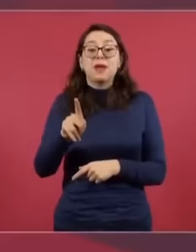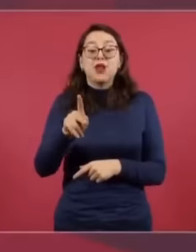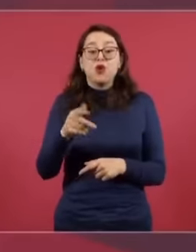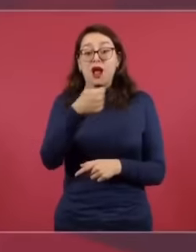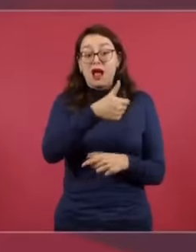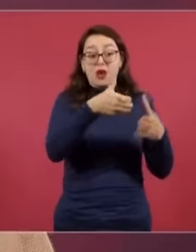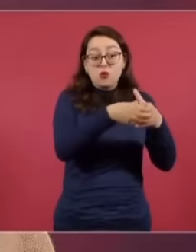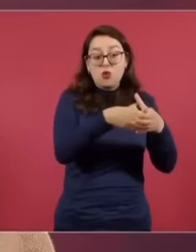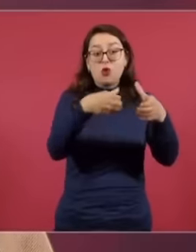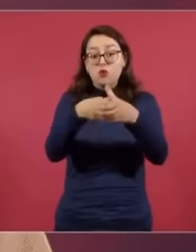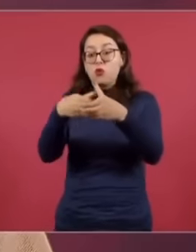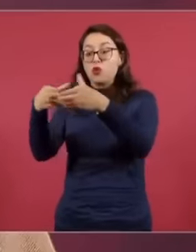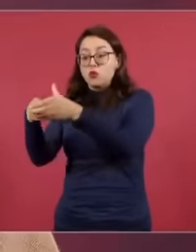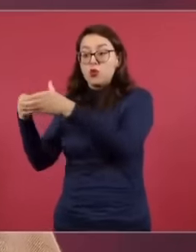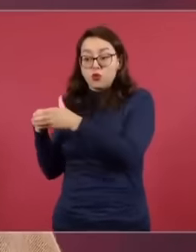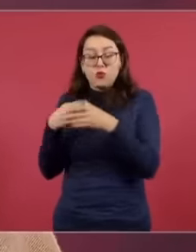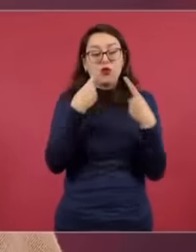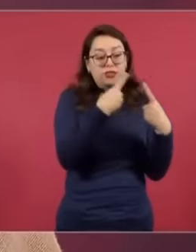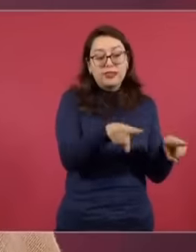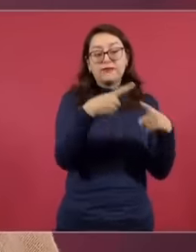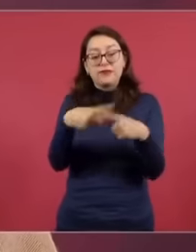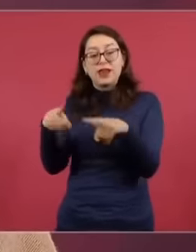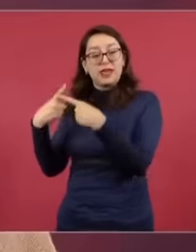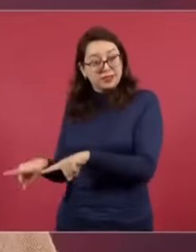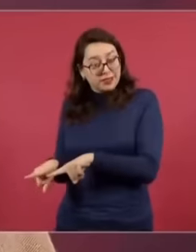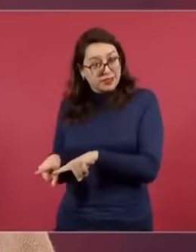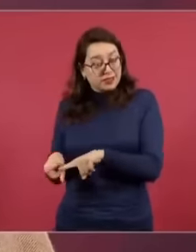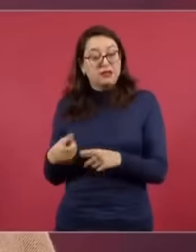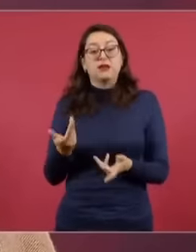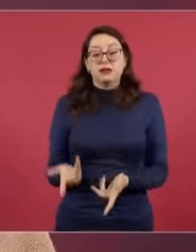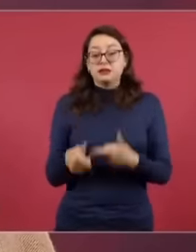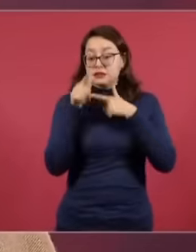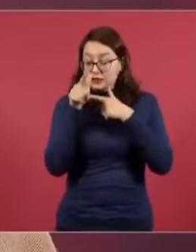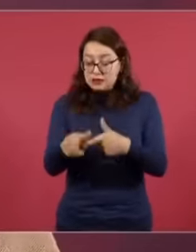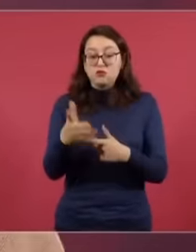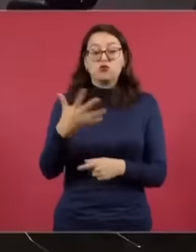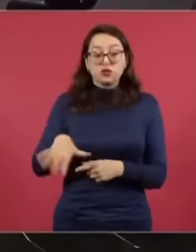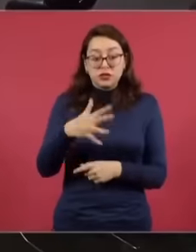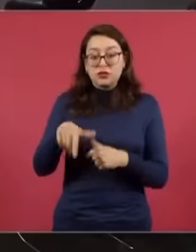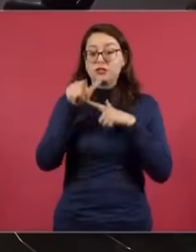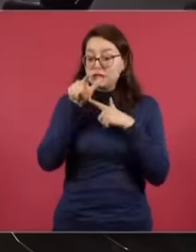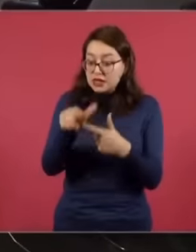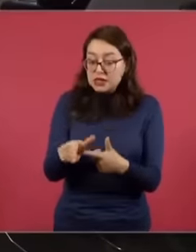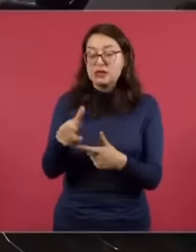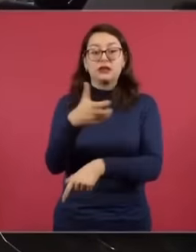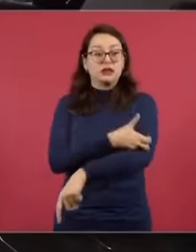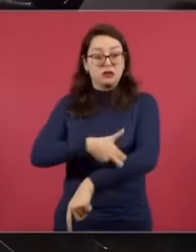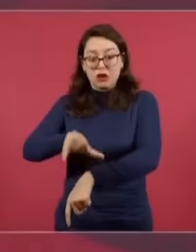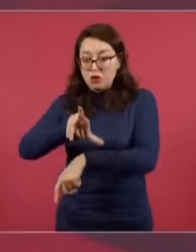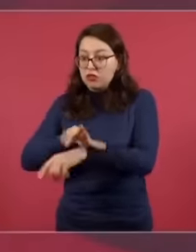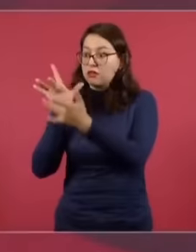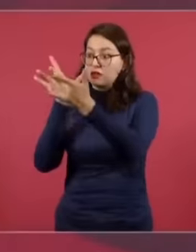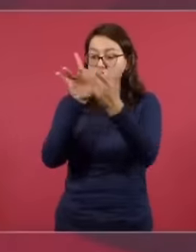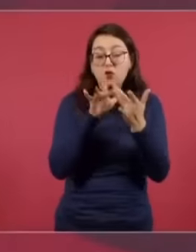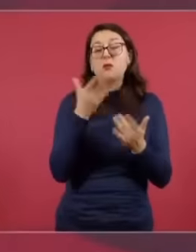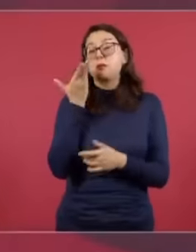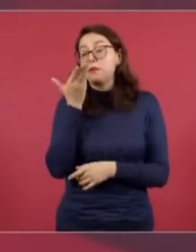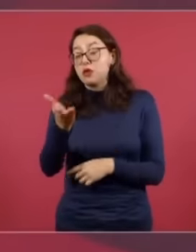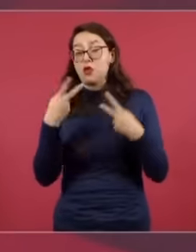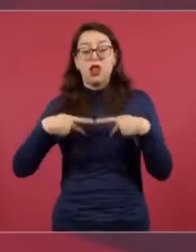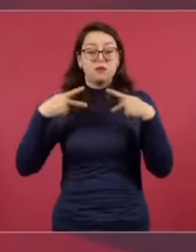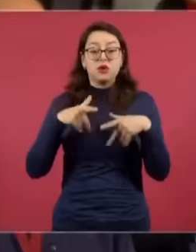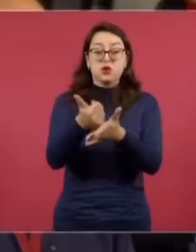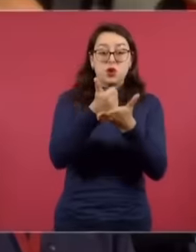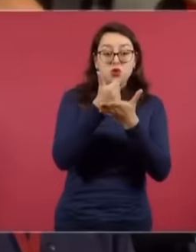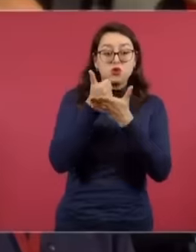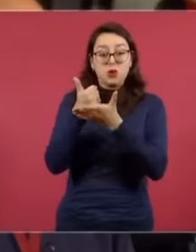aproximación, convocando a la población a que participe, a que nos ayude a seguir coordinando institucionalmente todo lo que